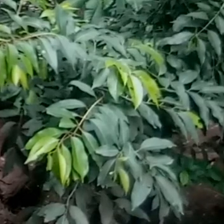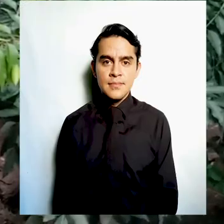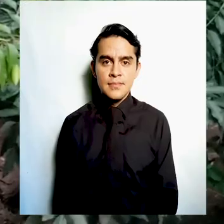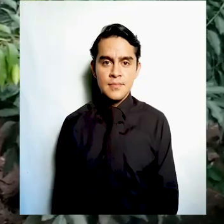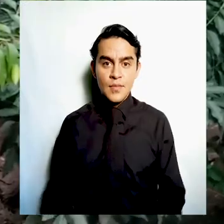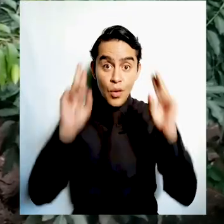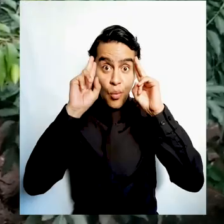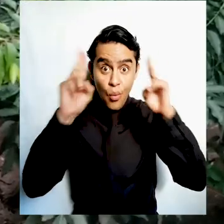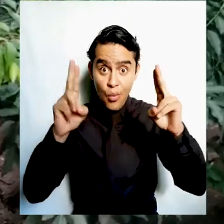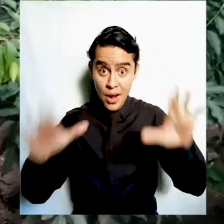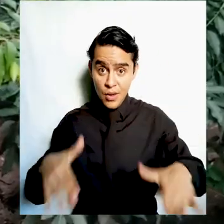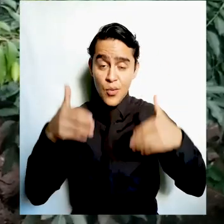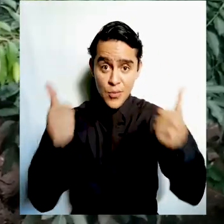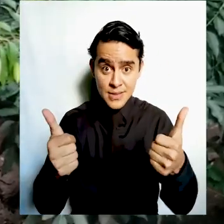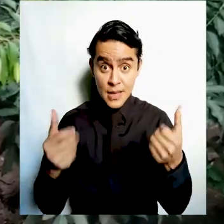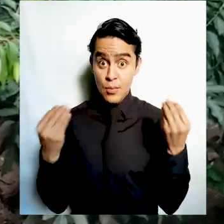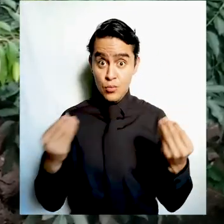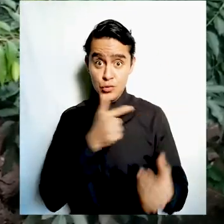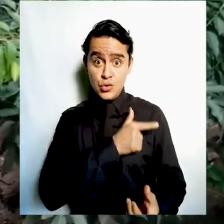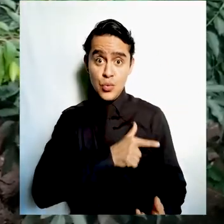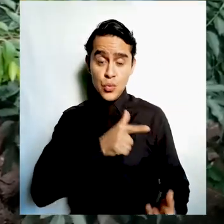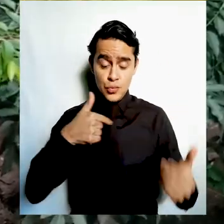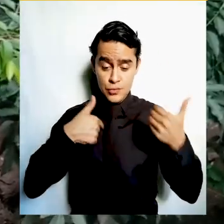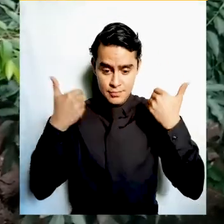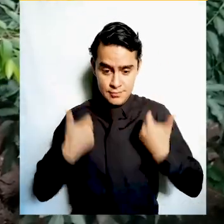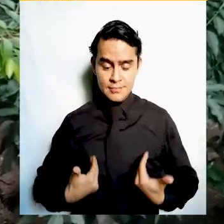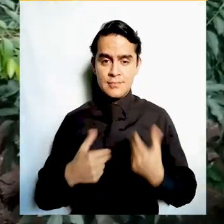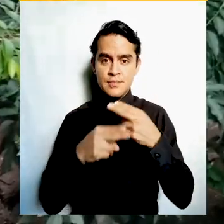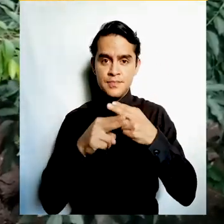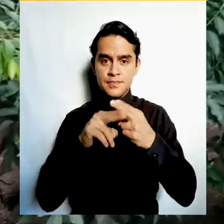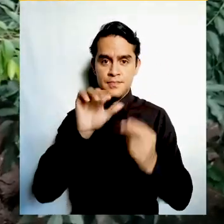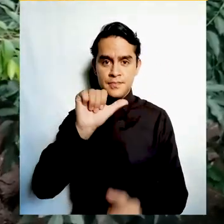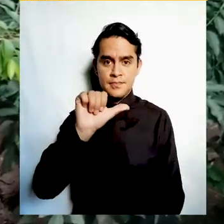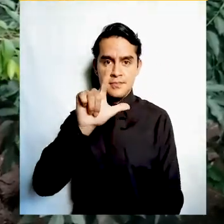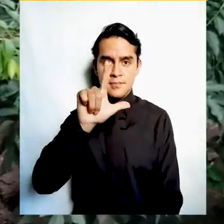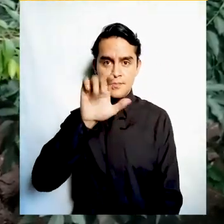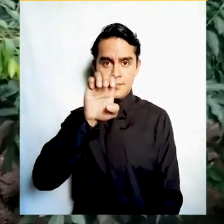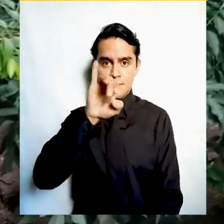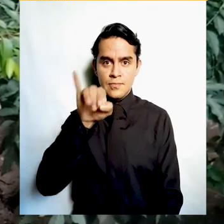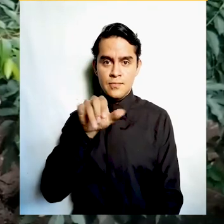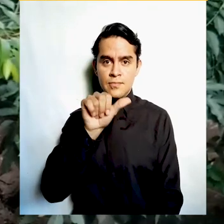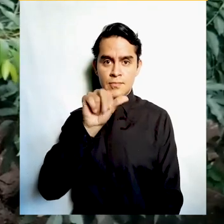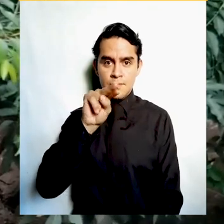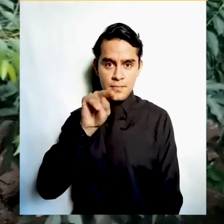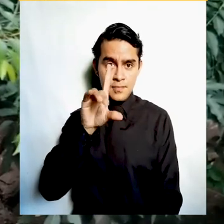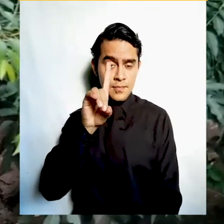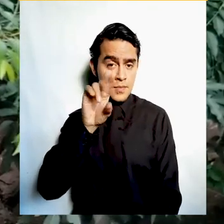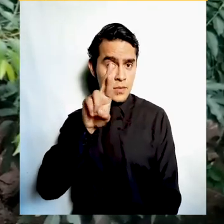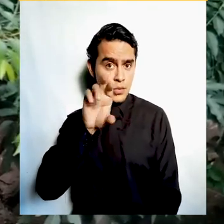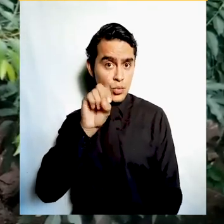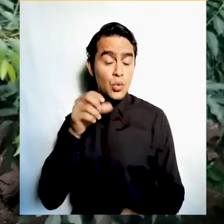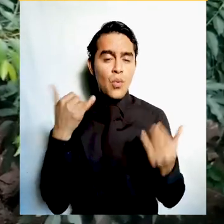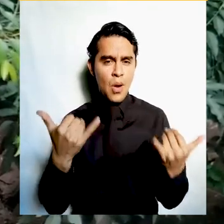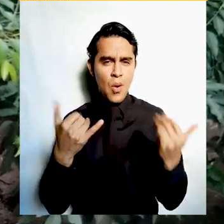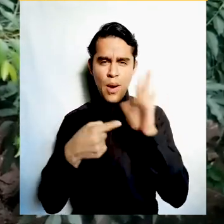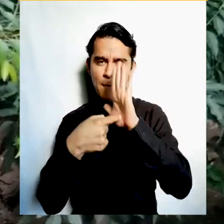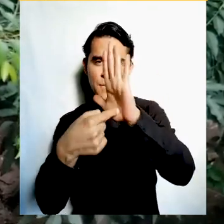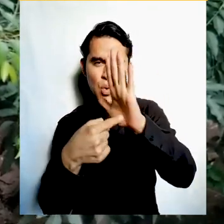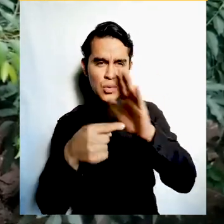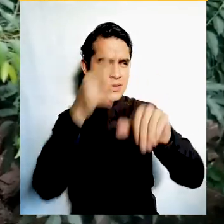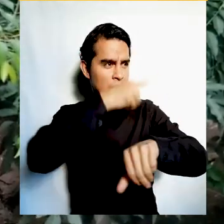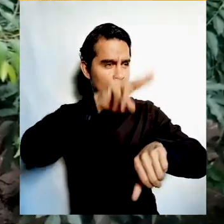hola qué tal mucho gusto soy alejandro y en esta ocasión te enseñaré a cómo crear arte con elementos